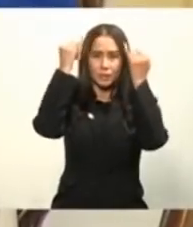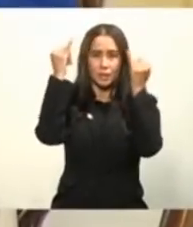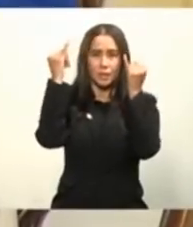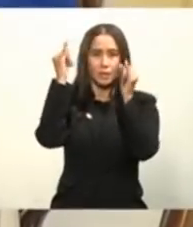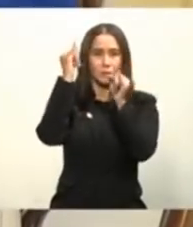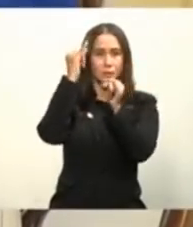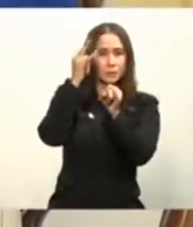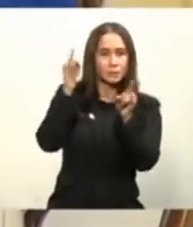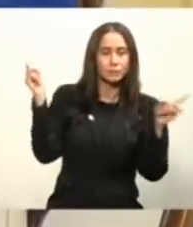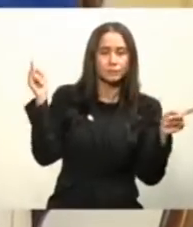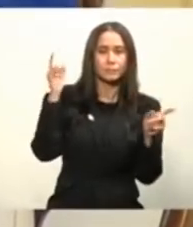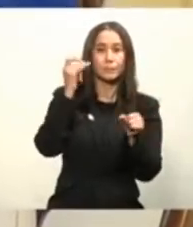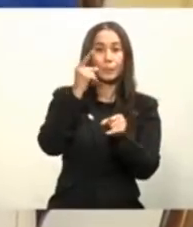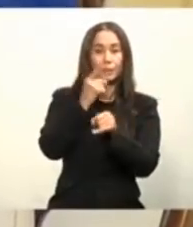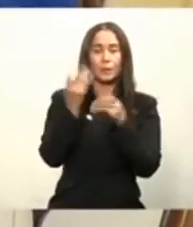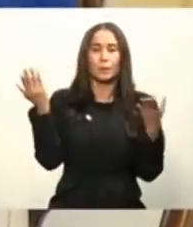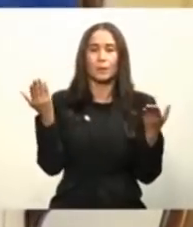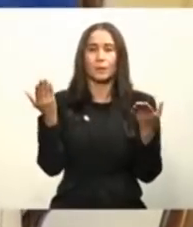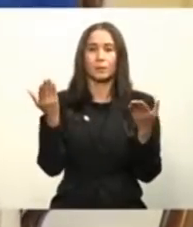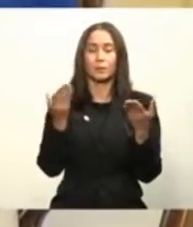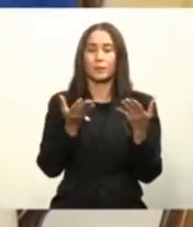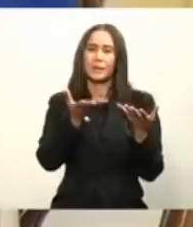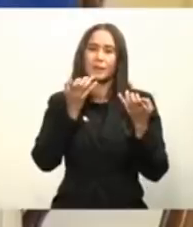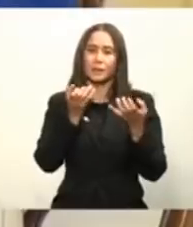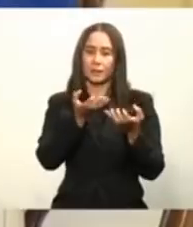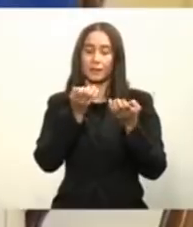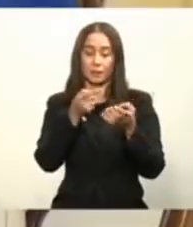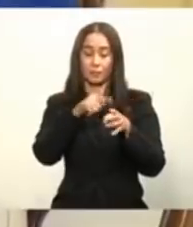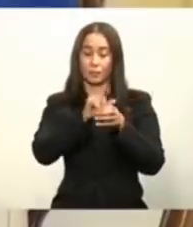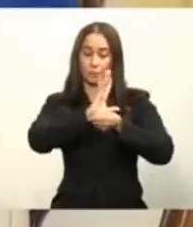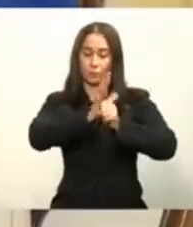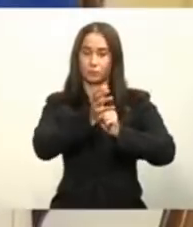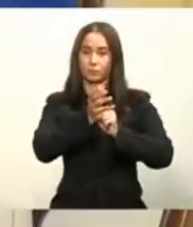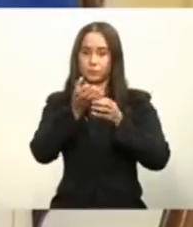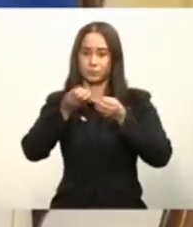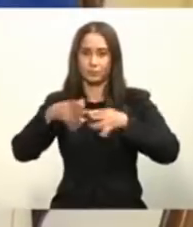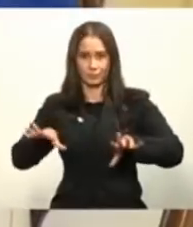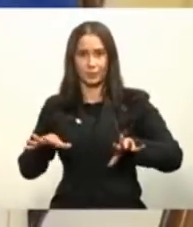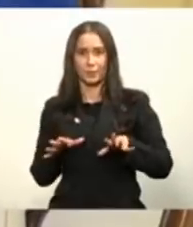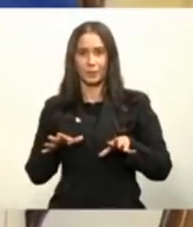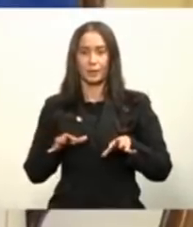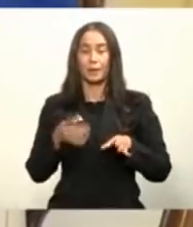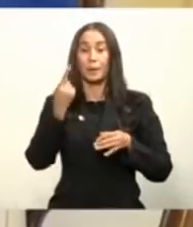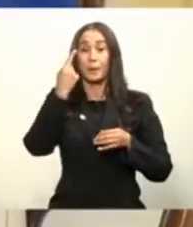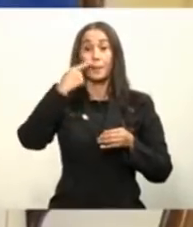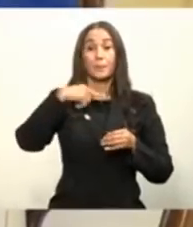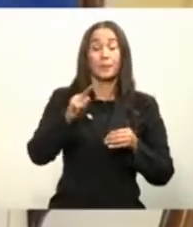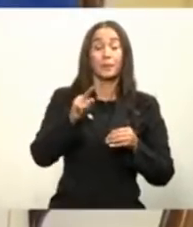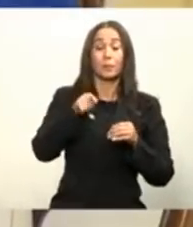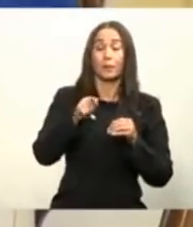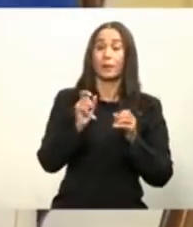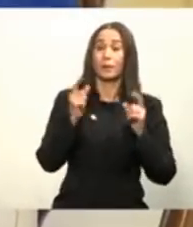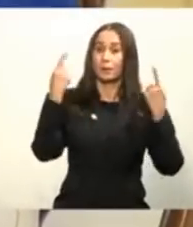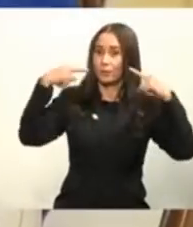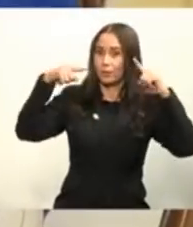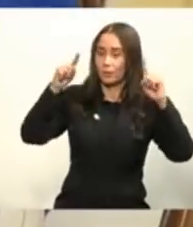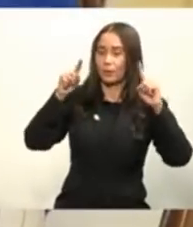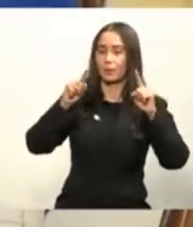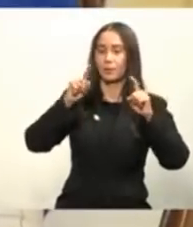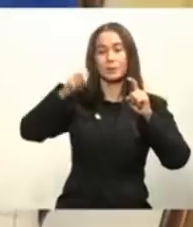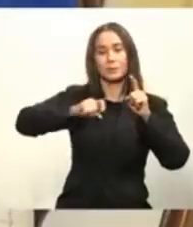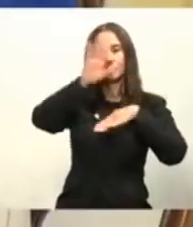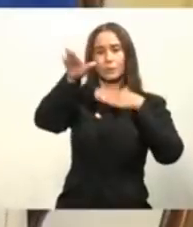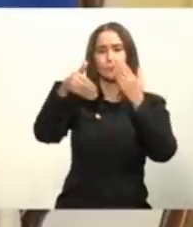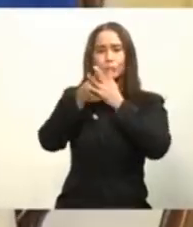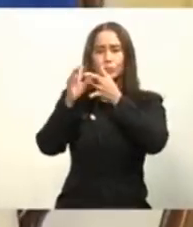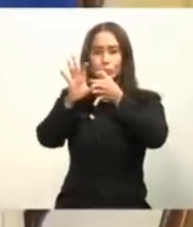es que queremos superar esta crisis sanitaria y para conseguir lo anterior debemos abrazar todos juntos